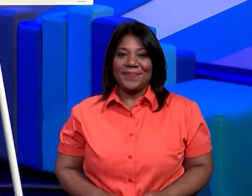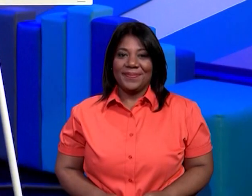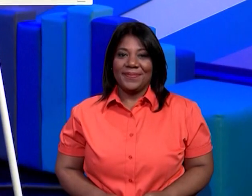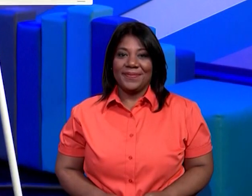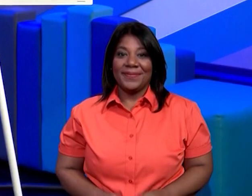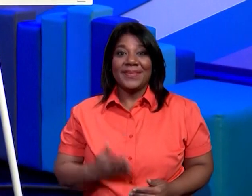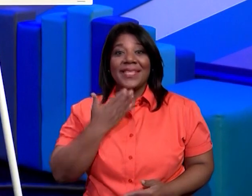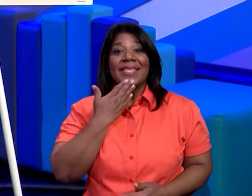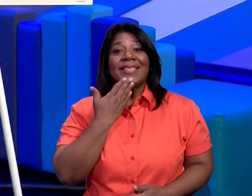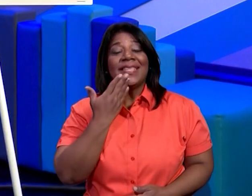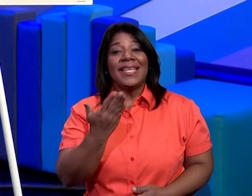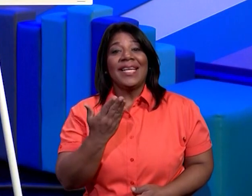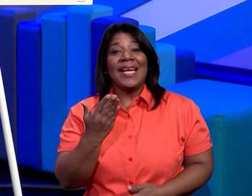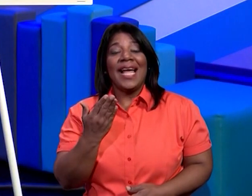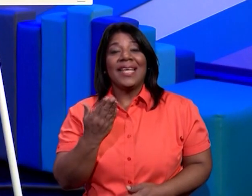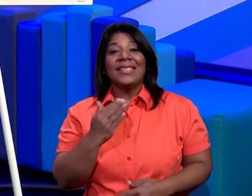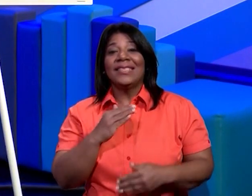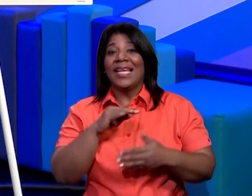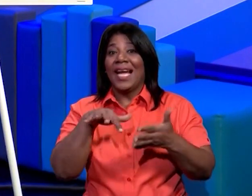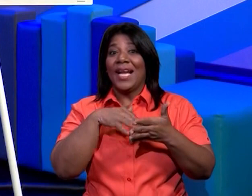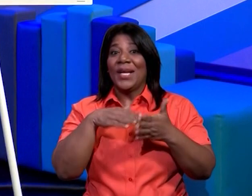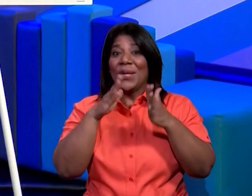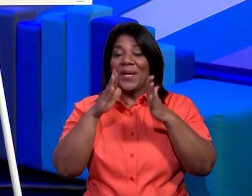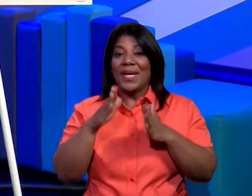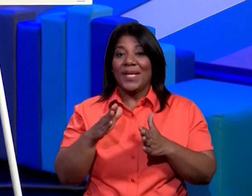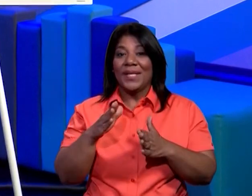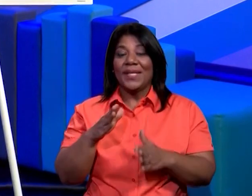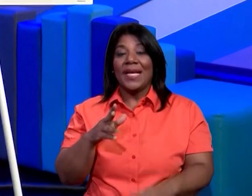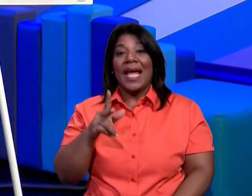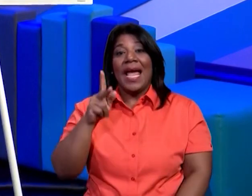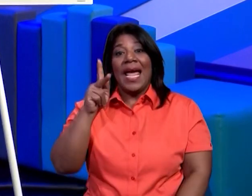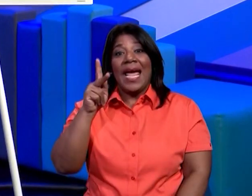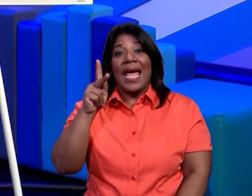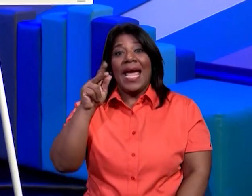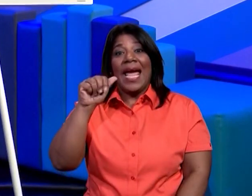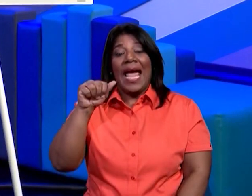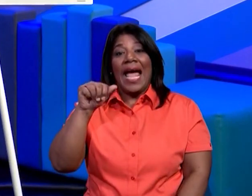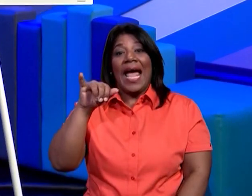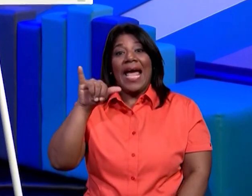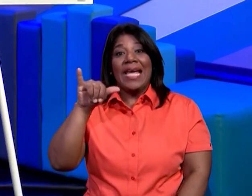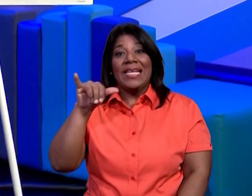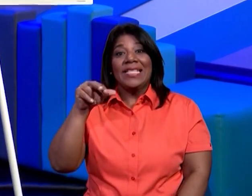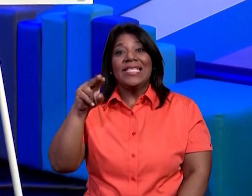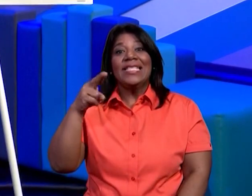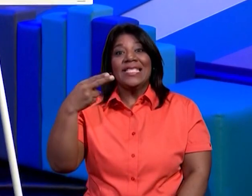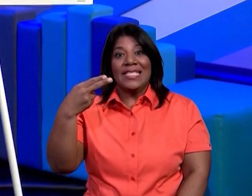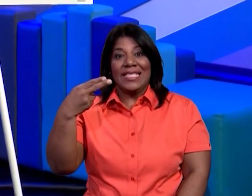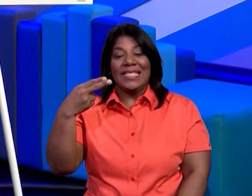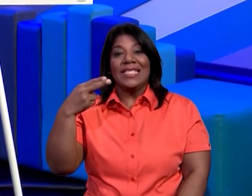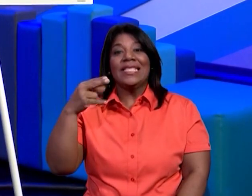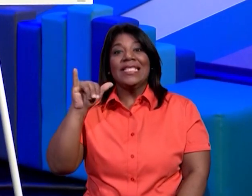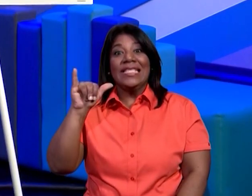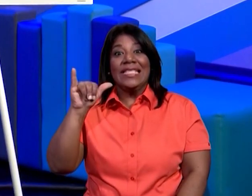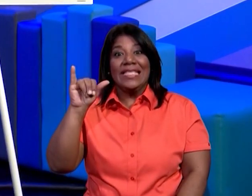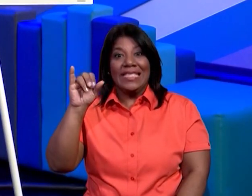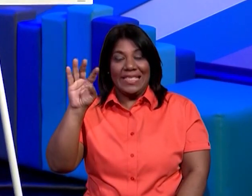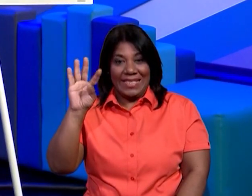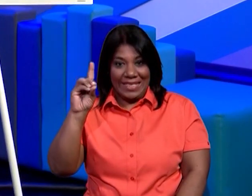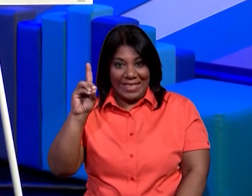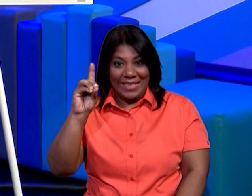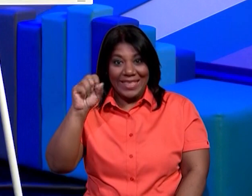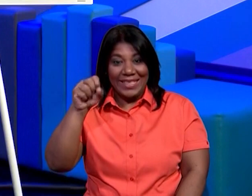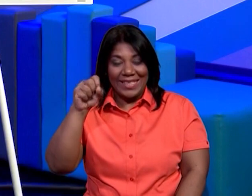gracias a nuestros queridos estudiantes kaijin y kareimi que acaban de participar con el maestro ramiro en la